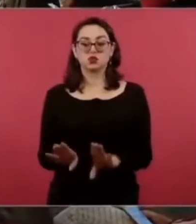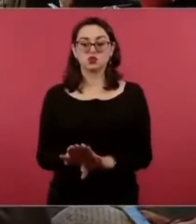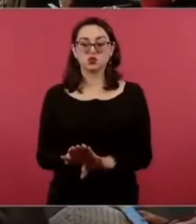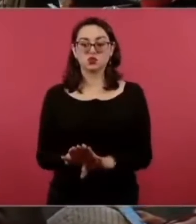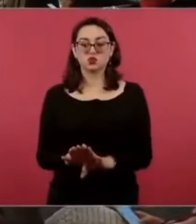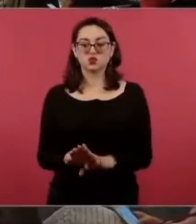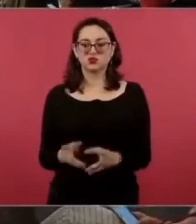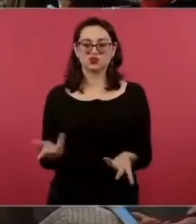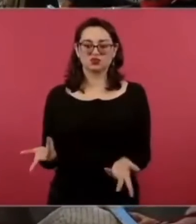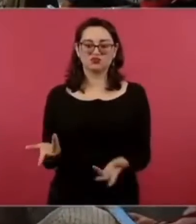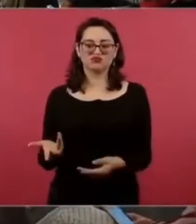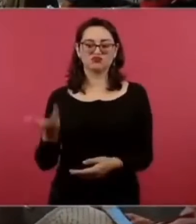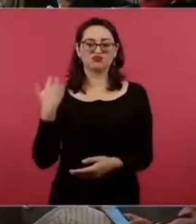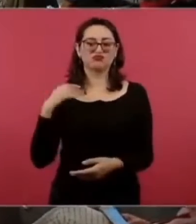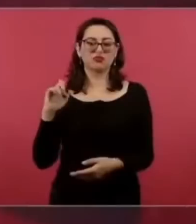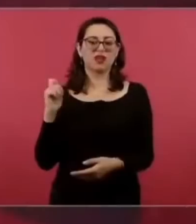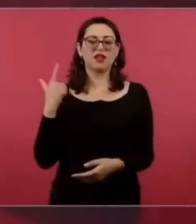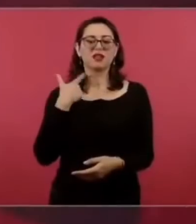estaba tomado